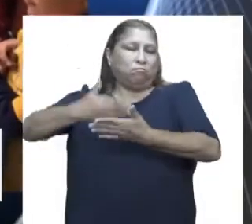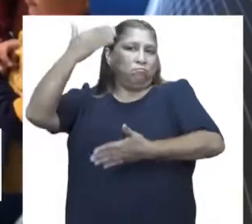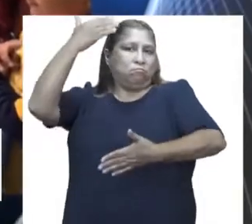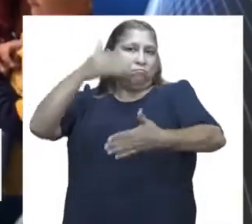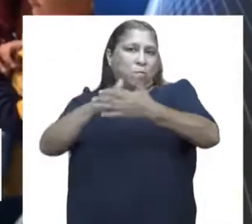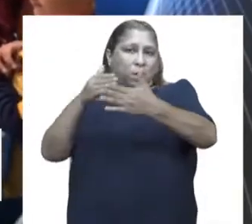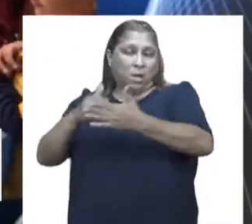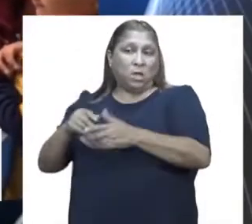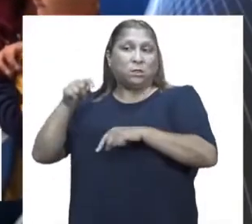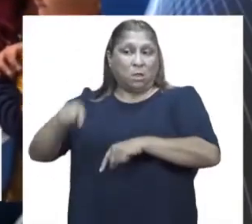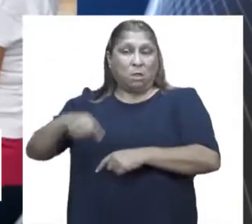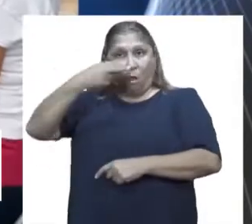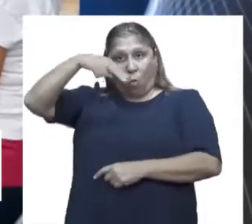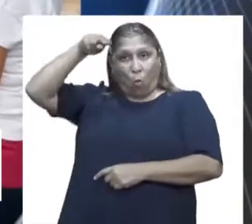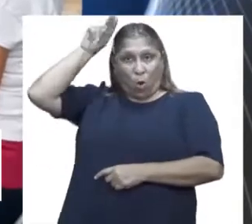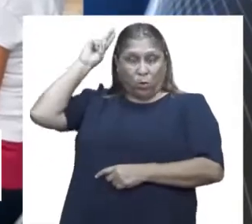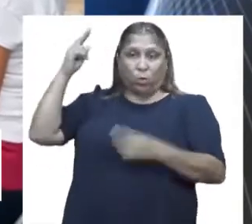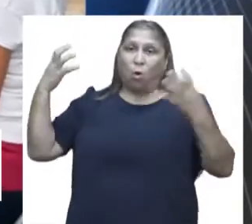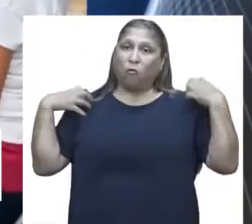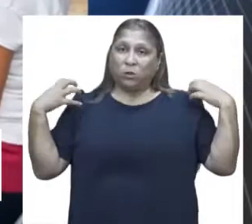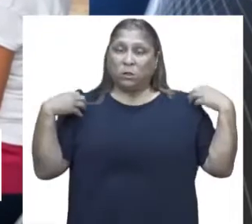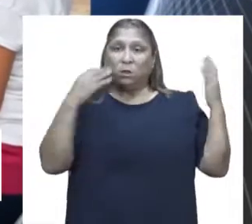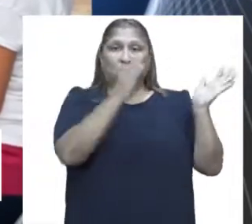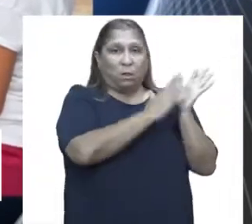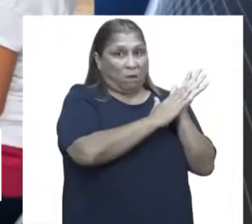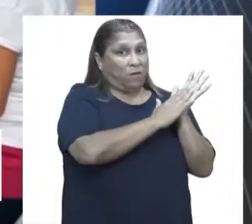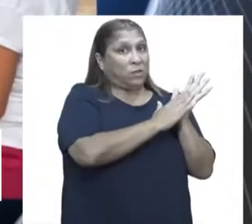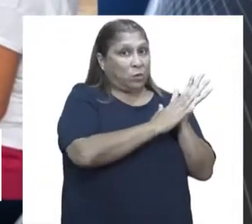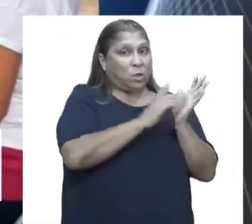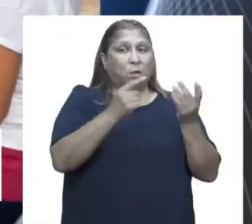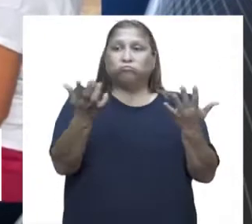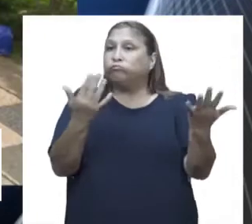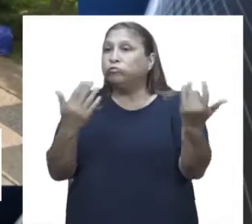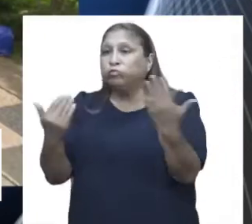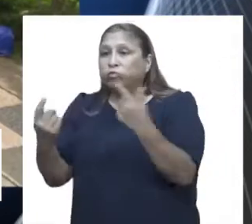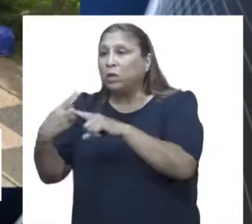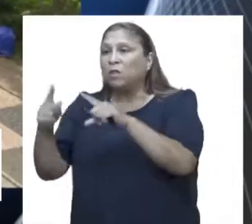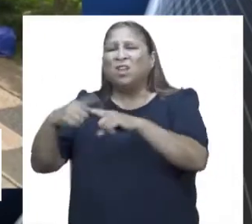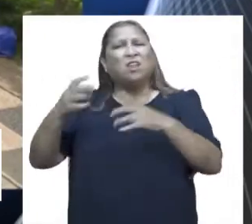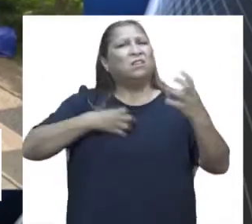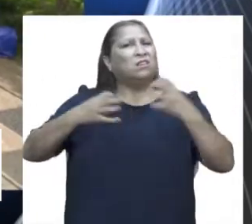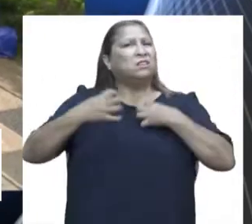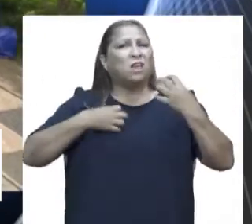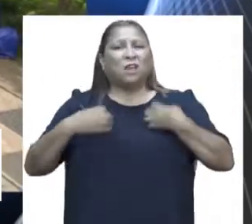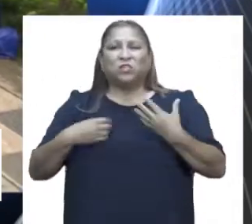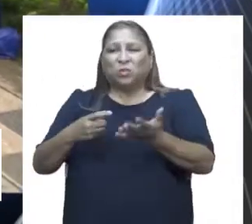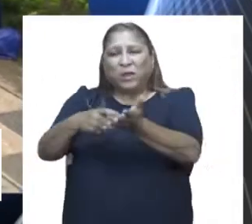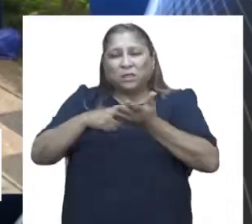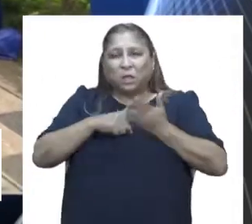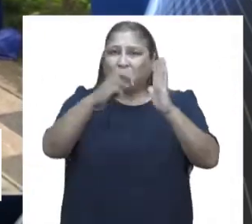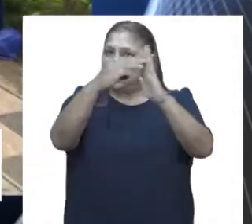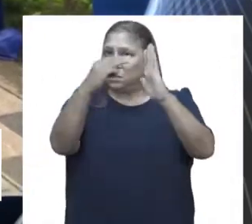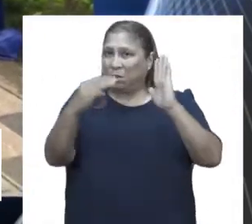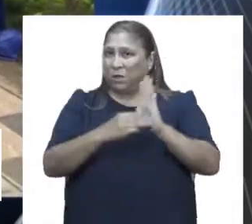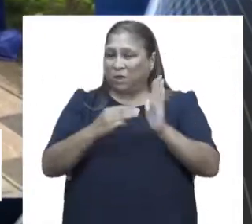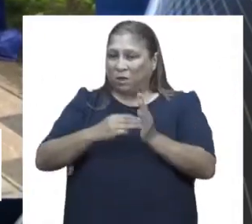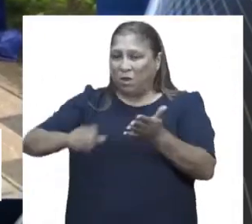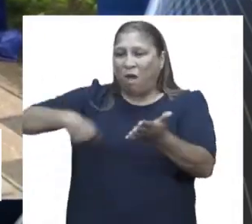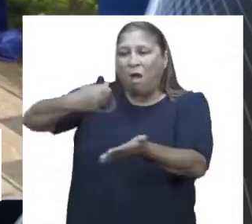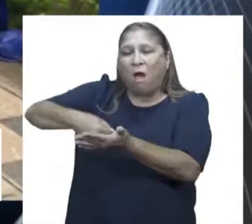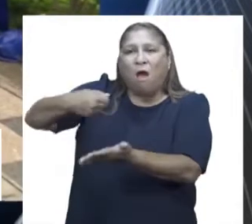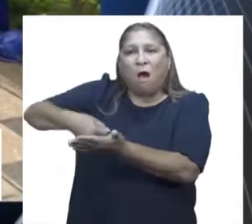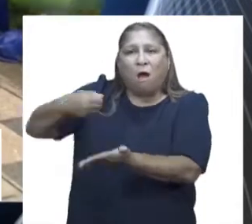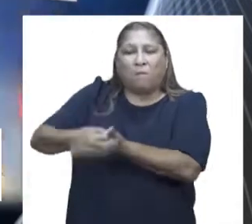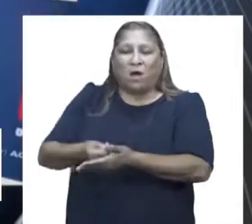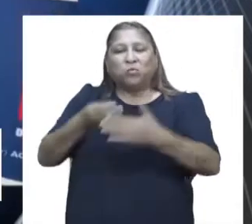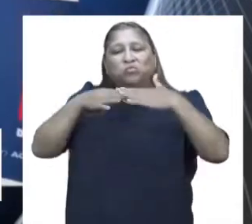distrito de Rupa Rupa, en Huánuco, la Oficina de la Defensoría del Pueblo recibió diversas quejas sobre condicionamiento de matrícula, a pagos de apafa y